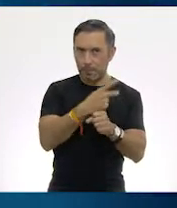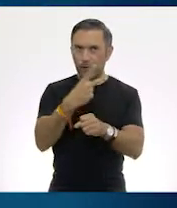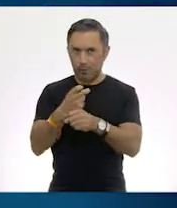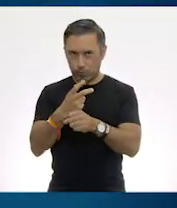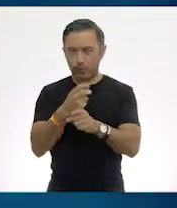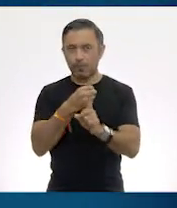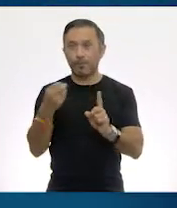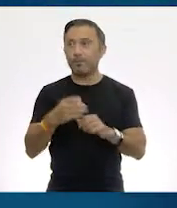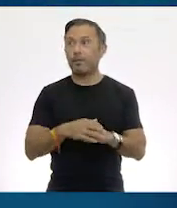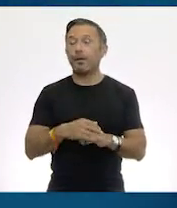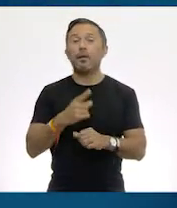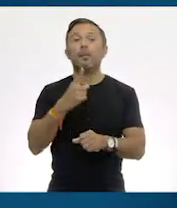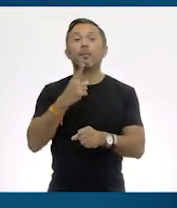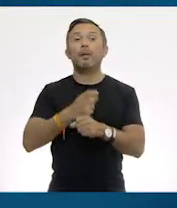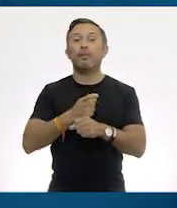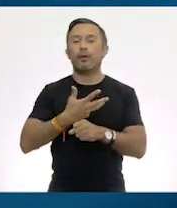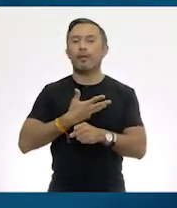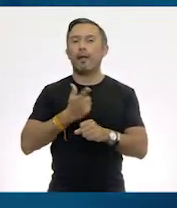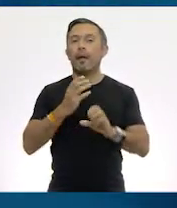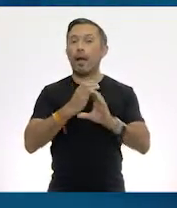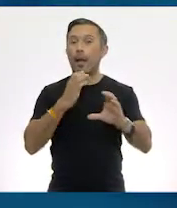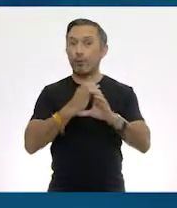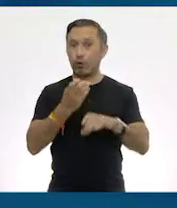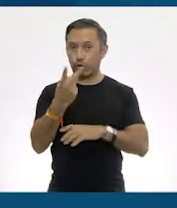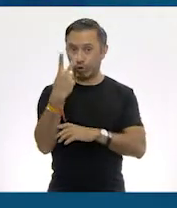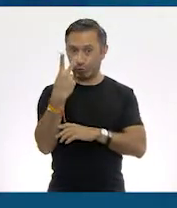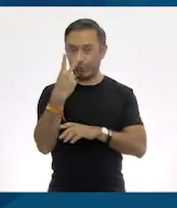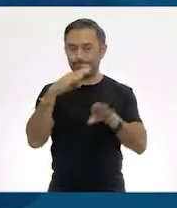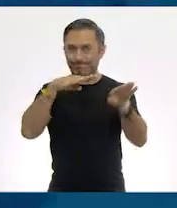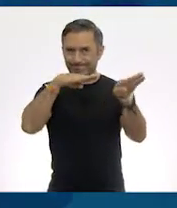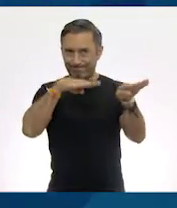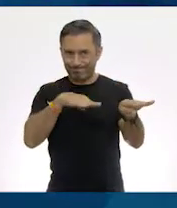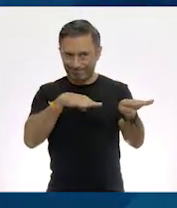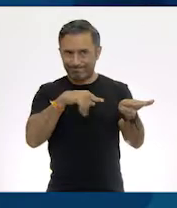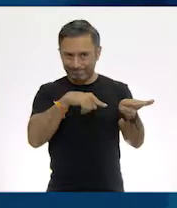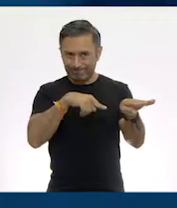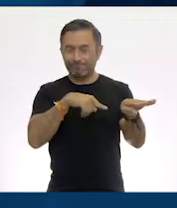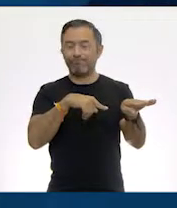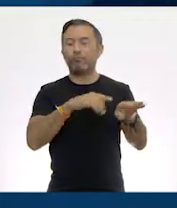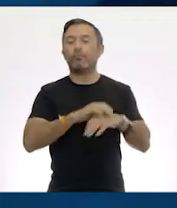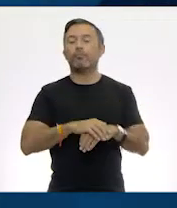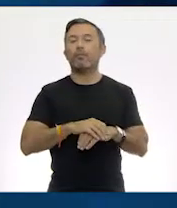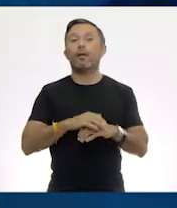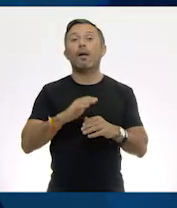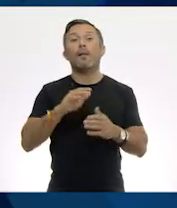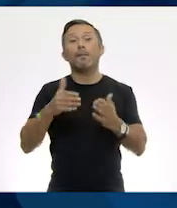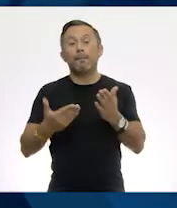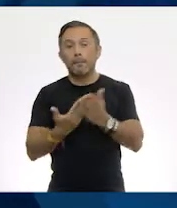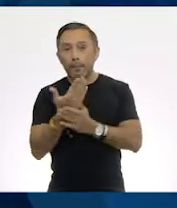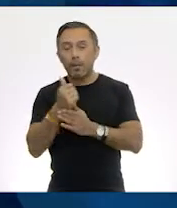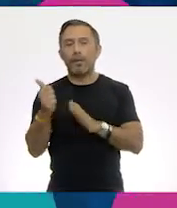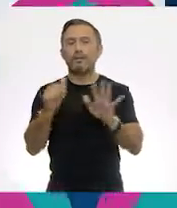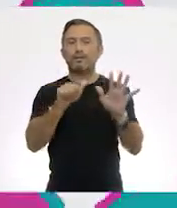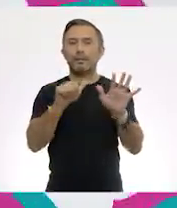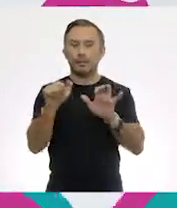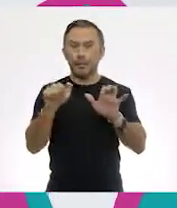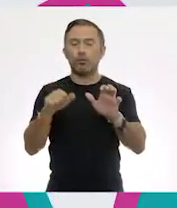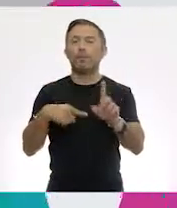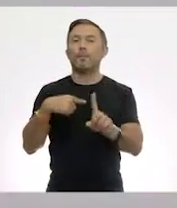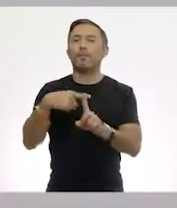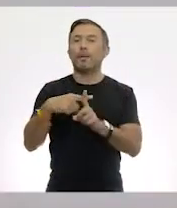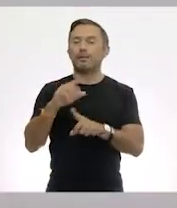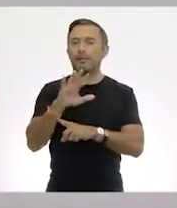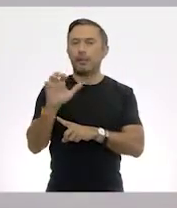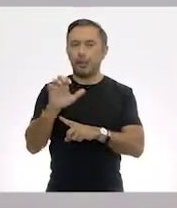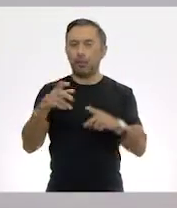los dos camiones y tenemos que vendió 600 más 500. Entonces, ya sabemos,